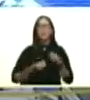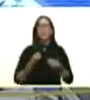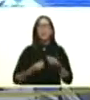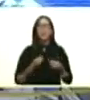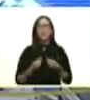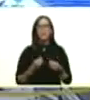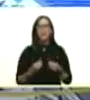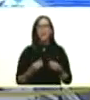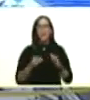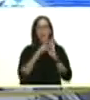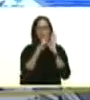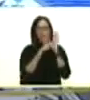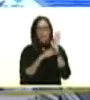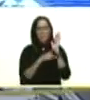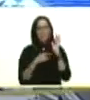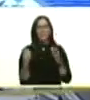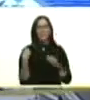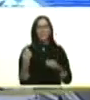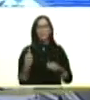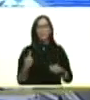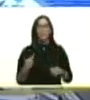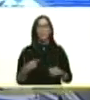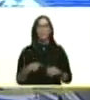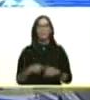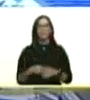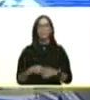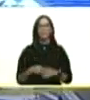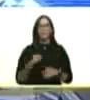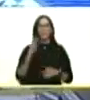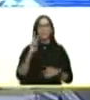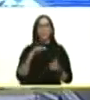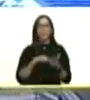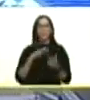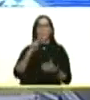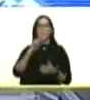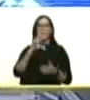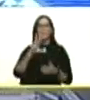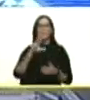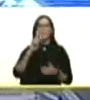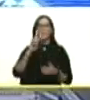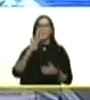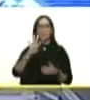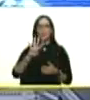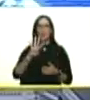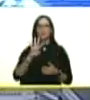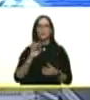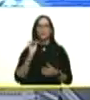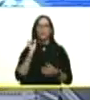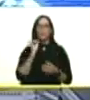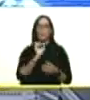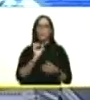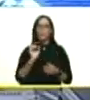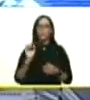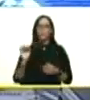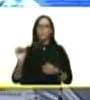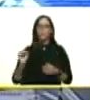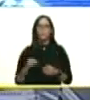agenda de prioridades dos mil veintitrés veinticuatro punto suspensivo